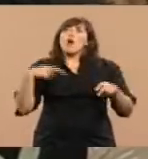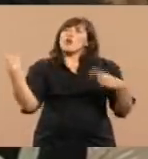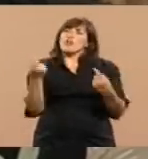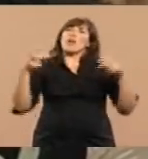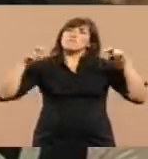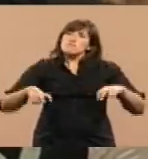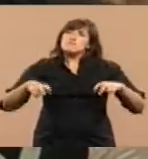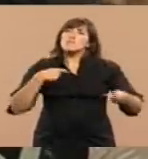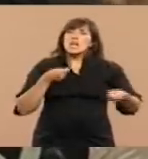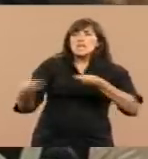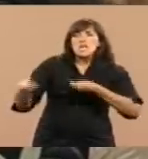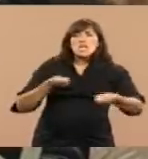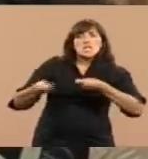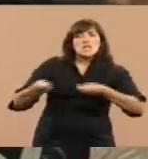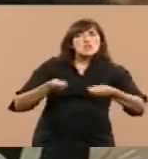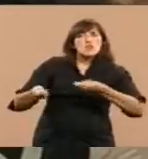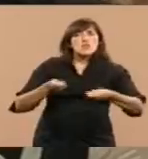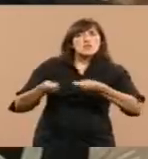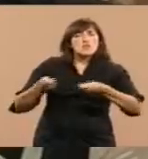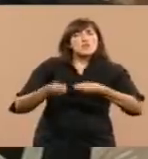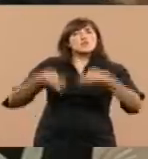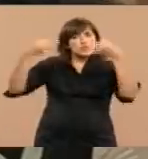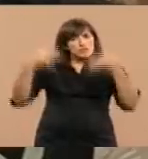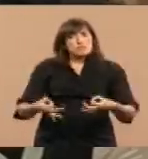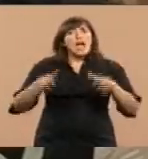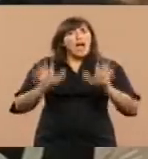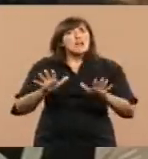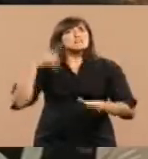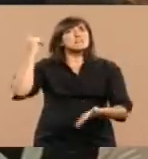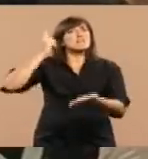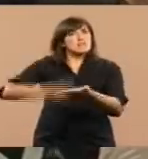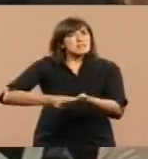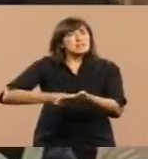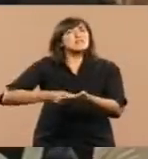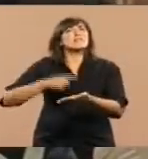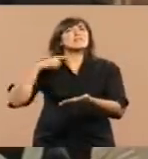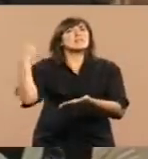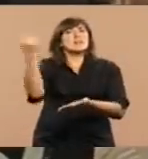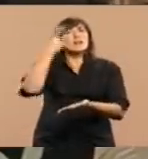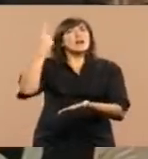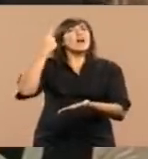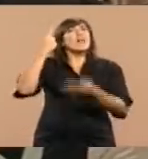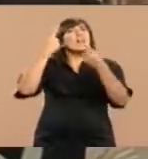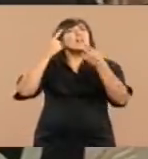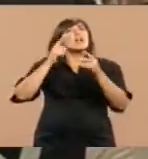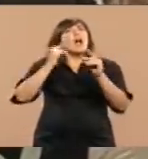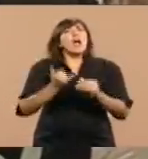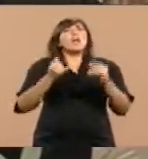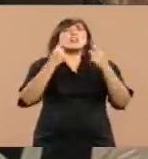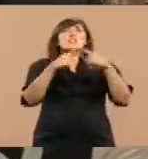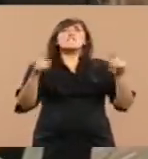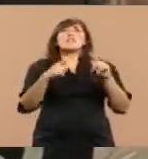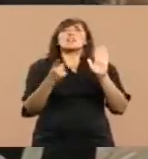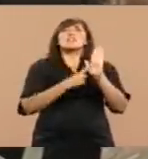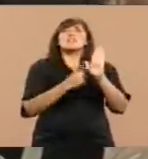con la República Argentina en los términos que así se han establecido en las distintas resoluciones de